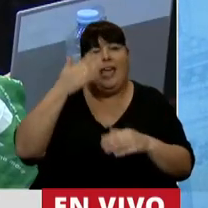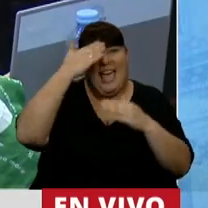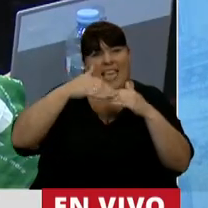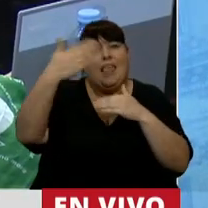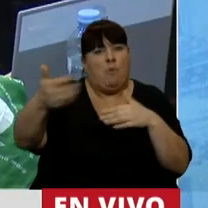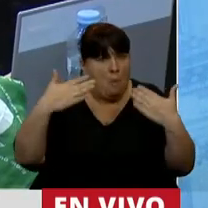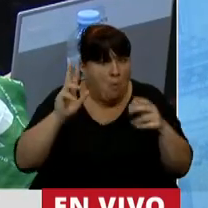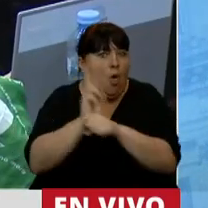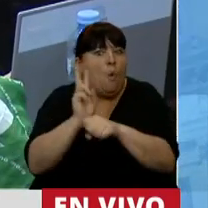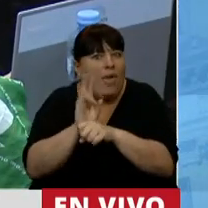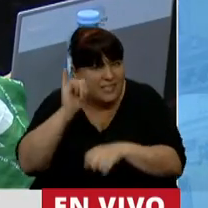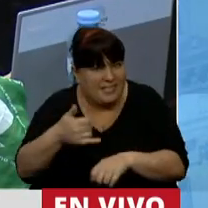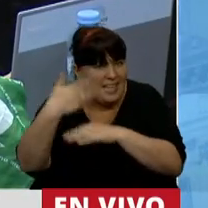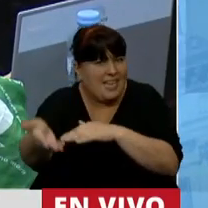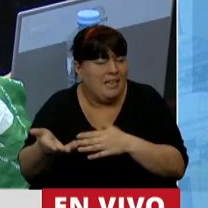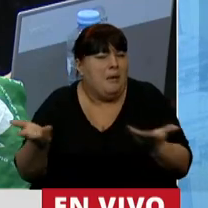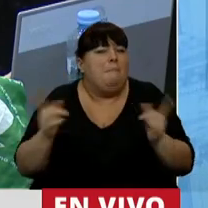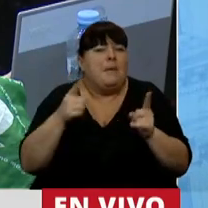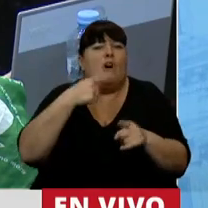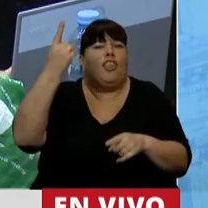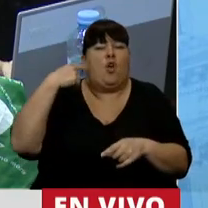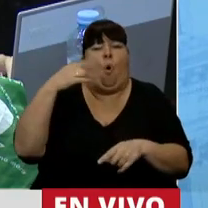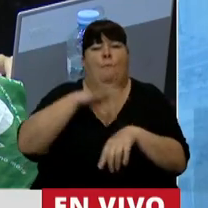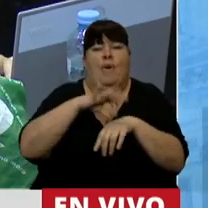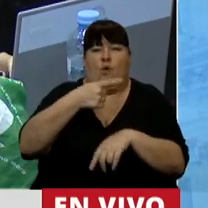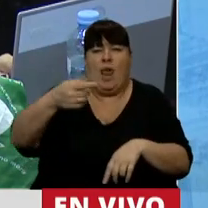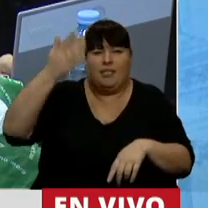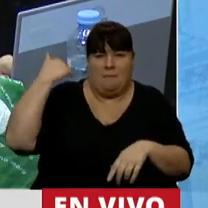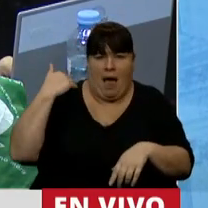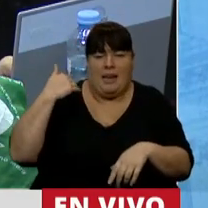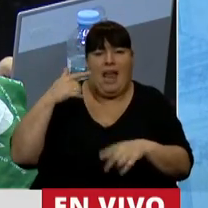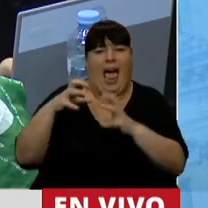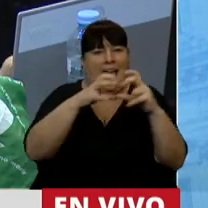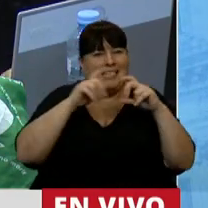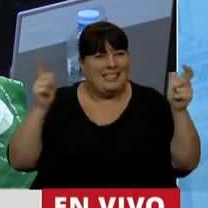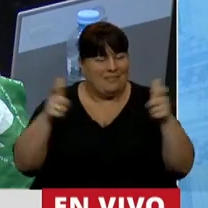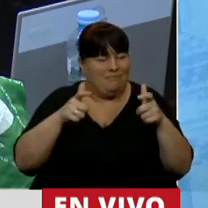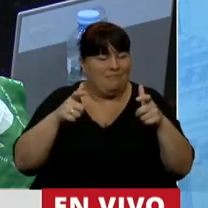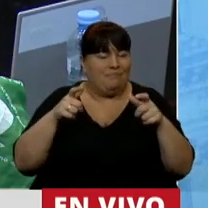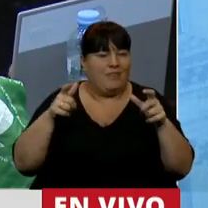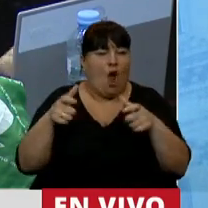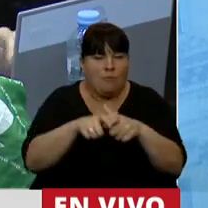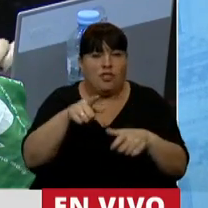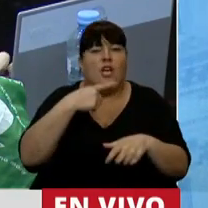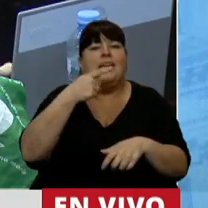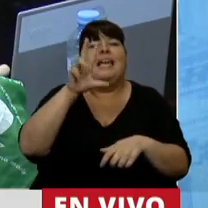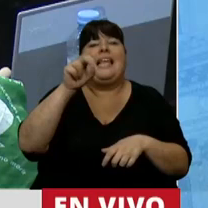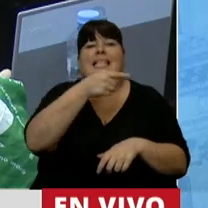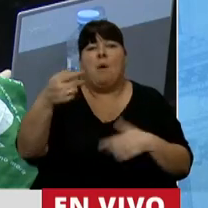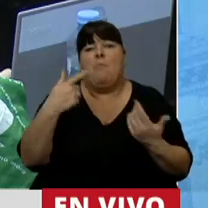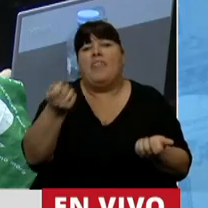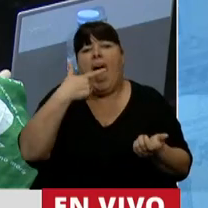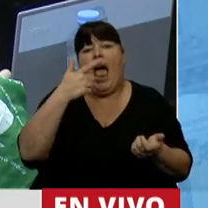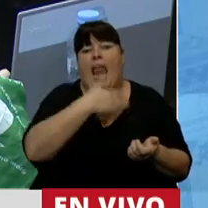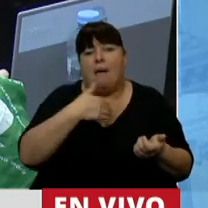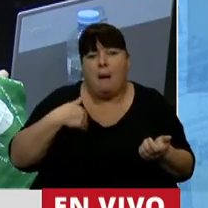parecería que la empezamos a proteger. Pero como nos decía un facultativo la semana pasada en el plenario, en la semana 30 podemos suministrarle algo a